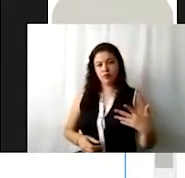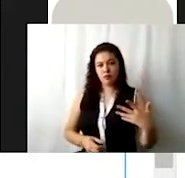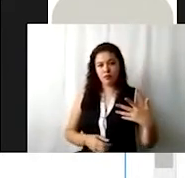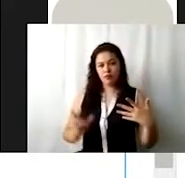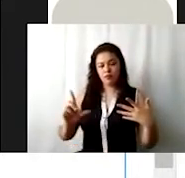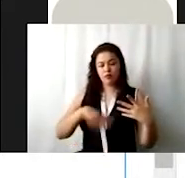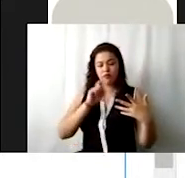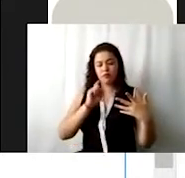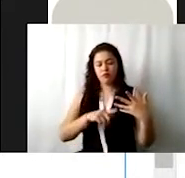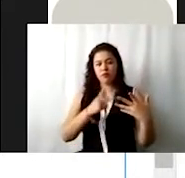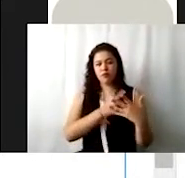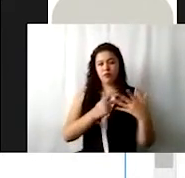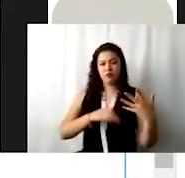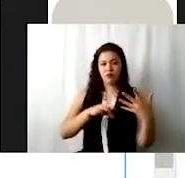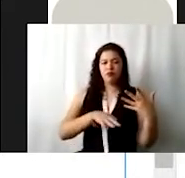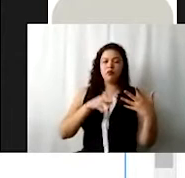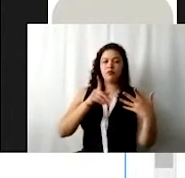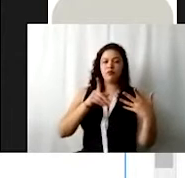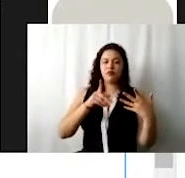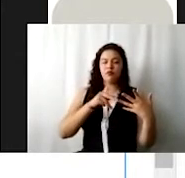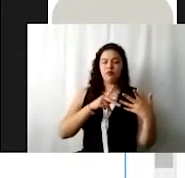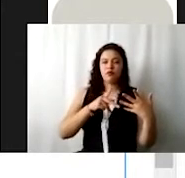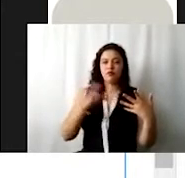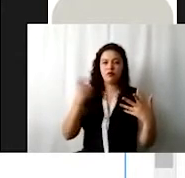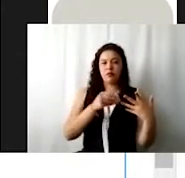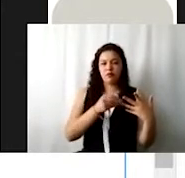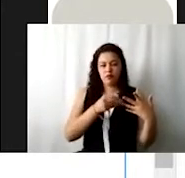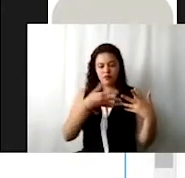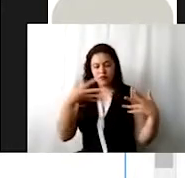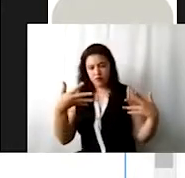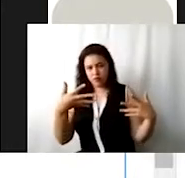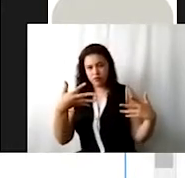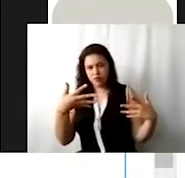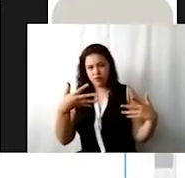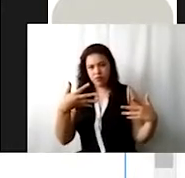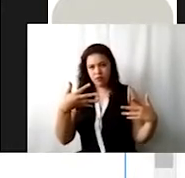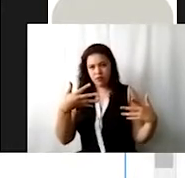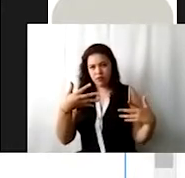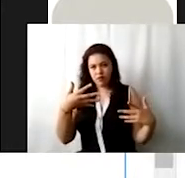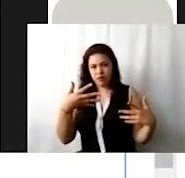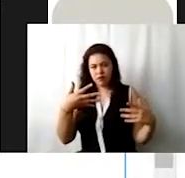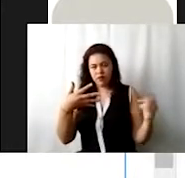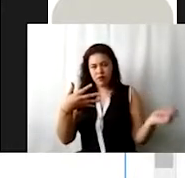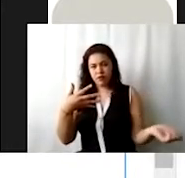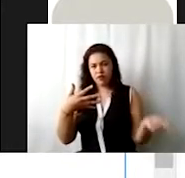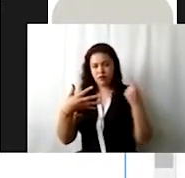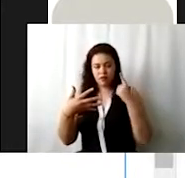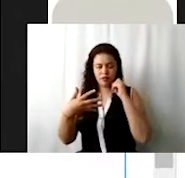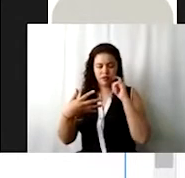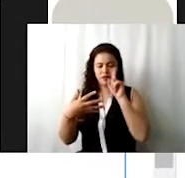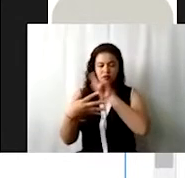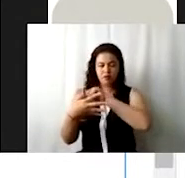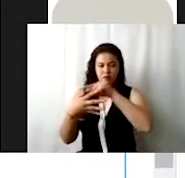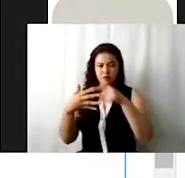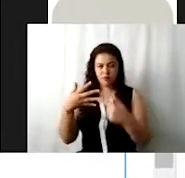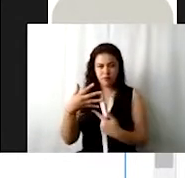meter al programa de trabajo y presupuesto. Como ustedes pueden observar en mi pantalla, nos da a la vez otros temas,